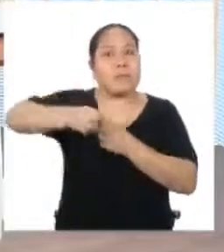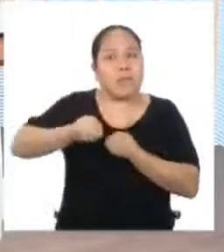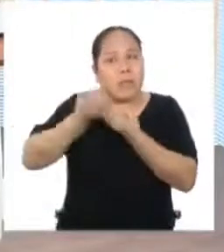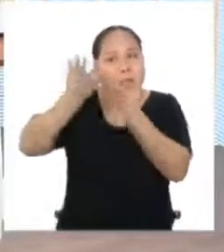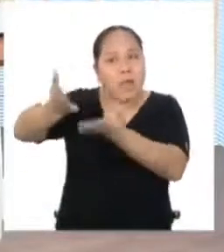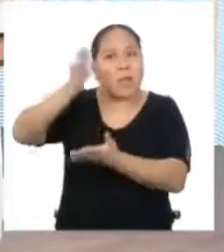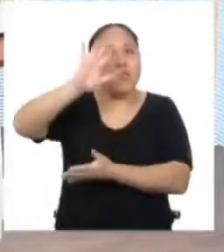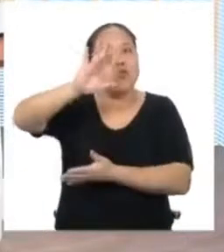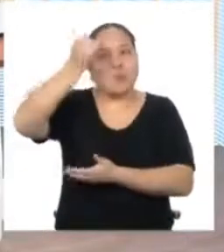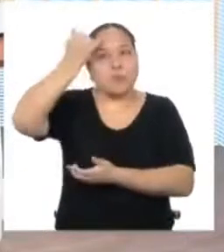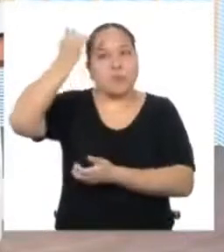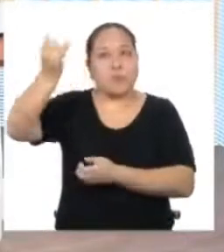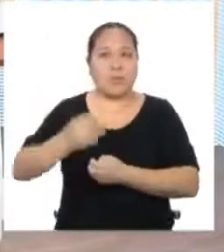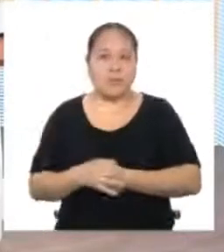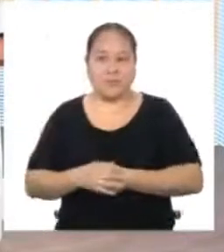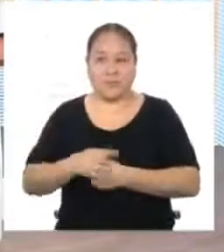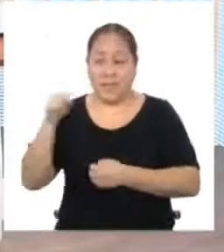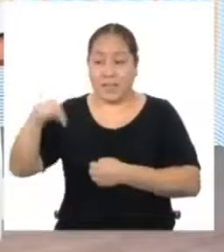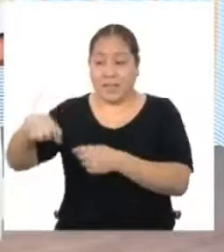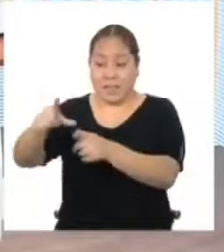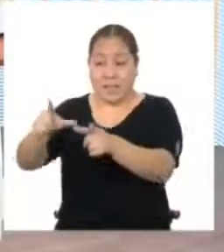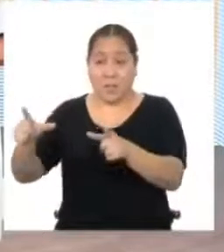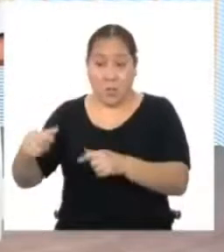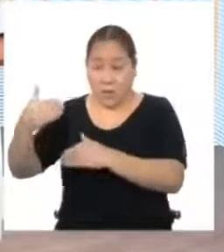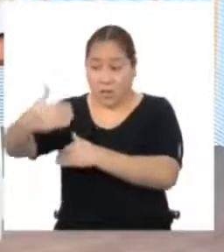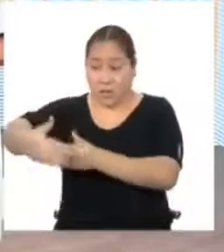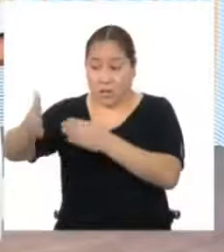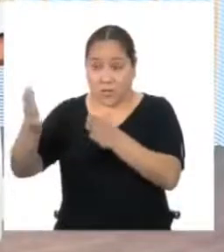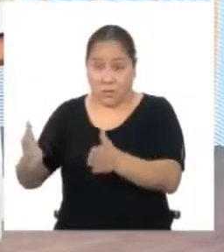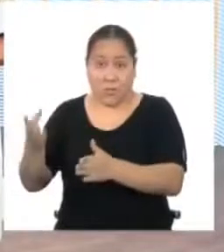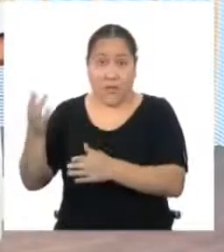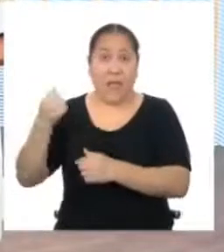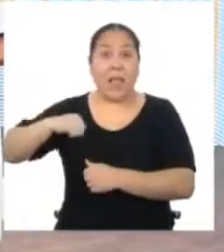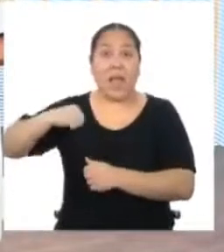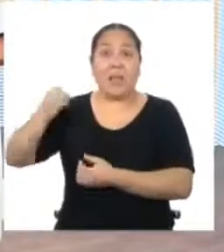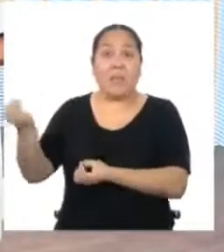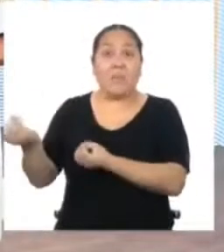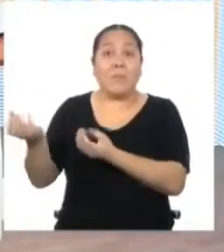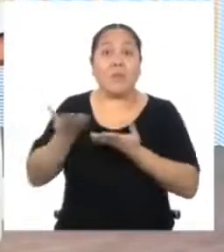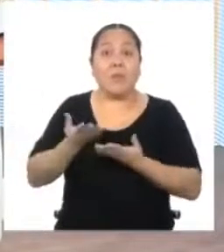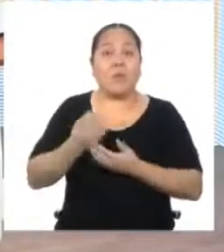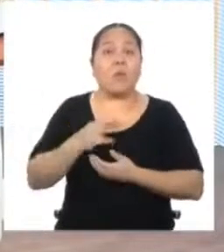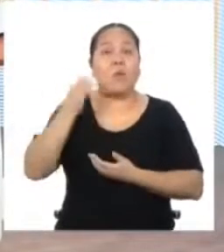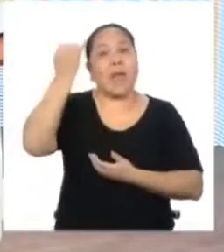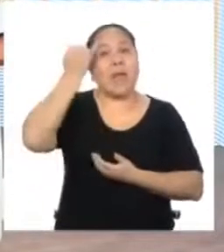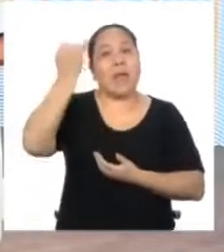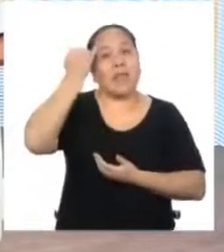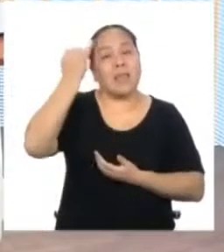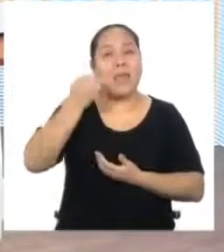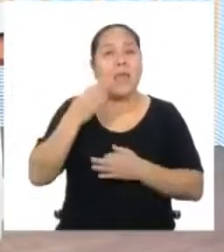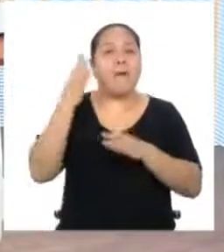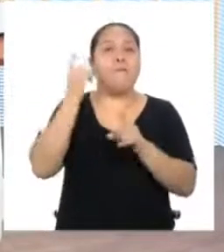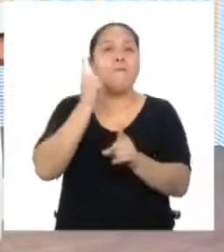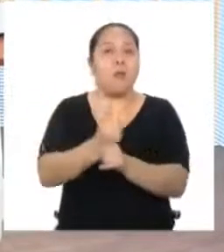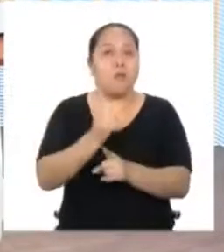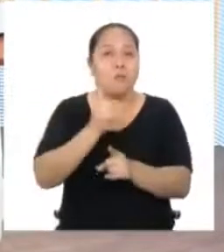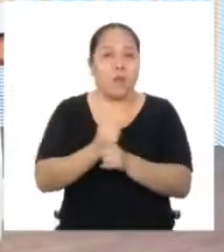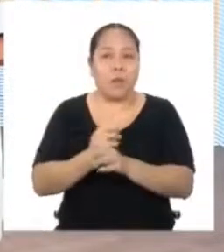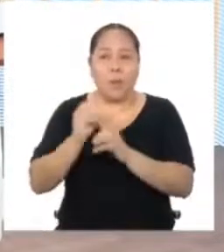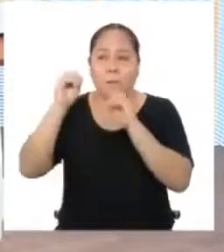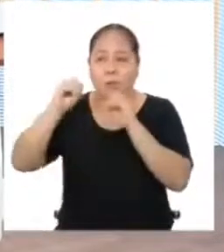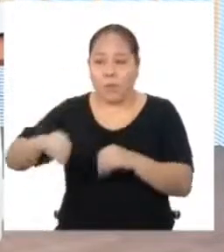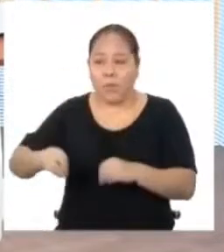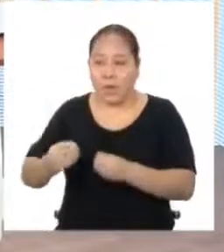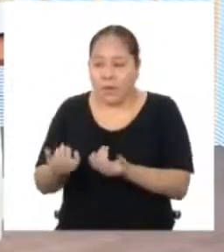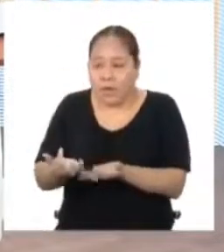Volviendo a la cancha, el alcalde me dijo que había que elaborar una propuesta más formal Que incluye un presupuesto para instalar grasa en la